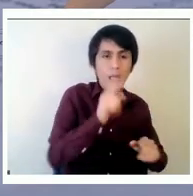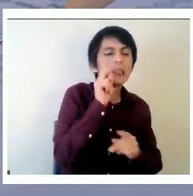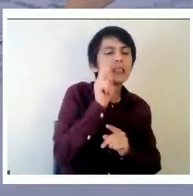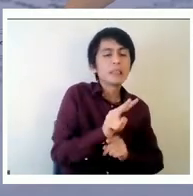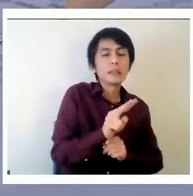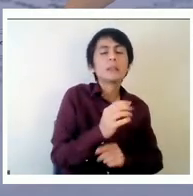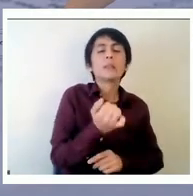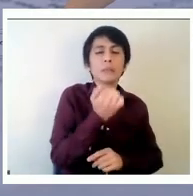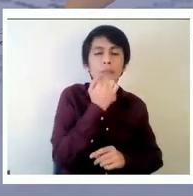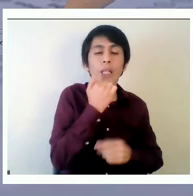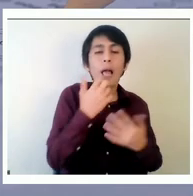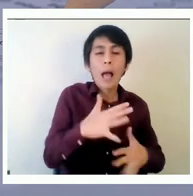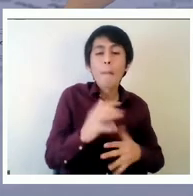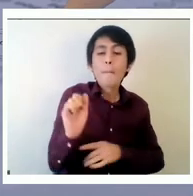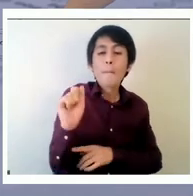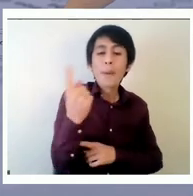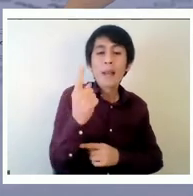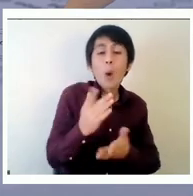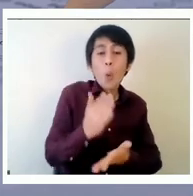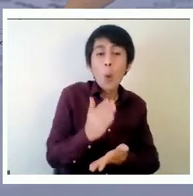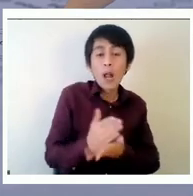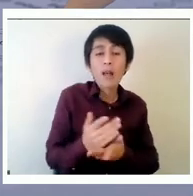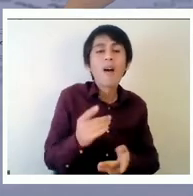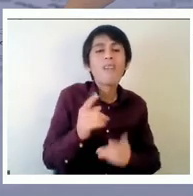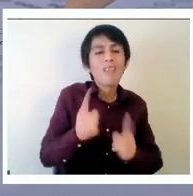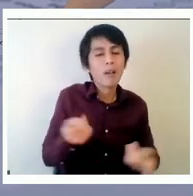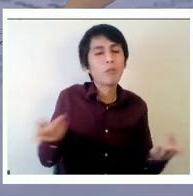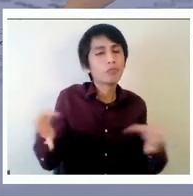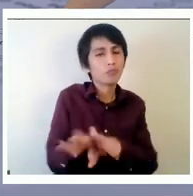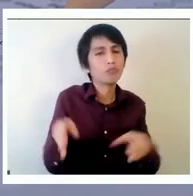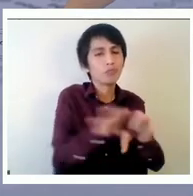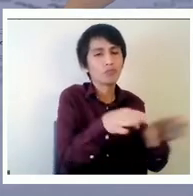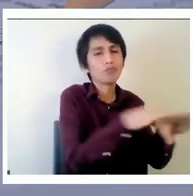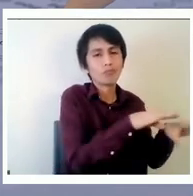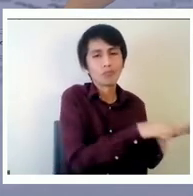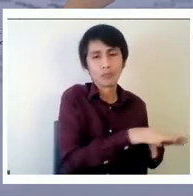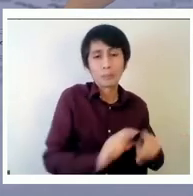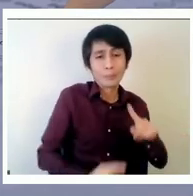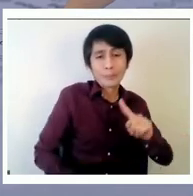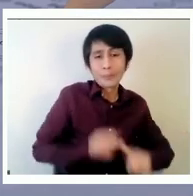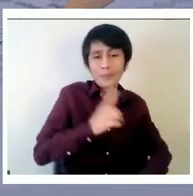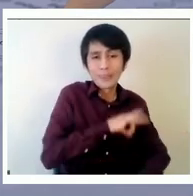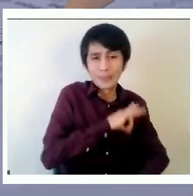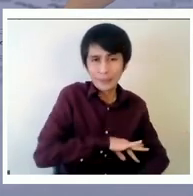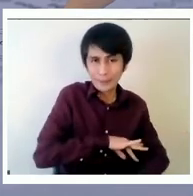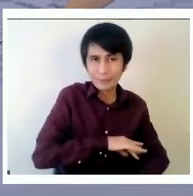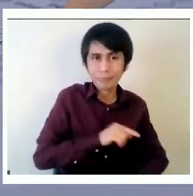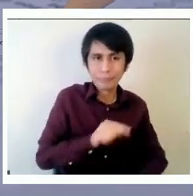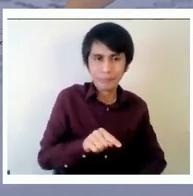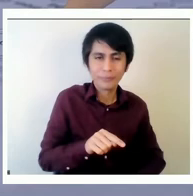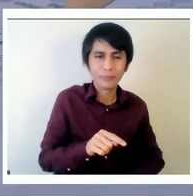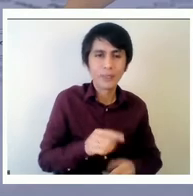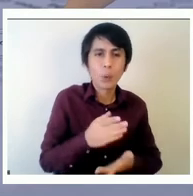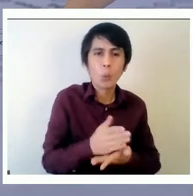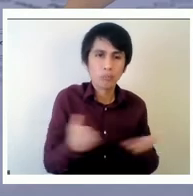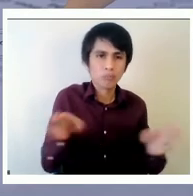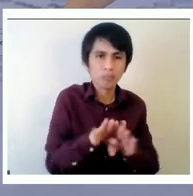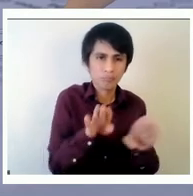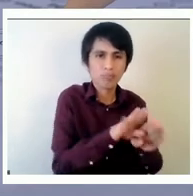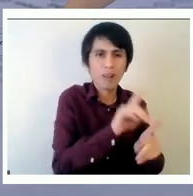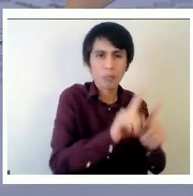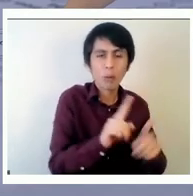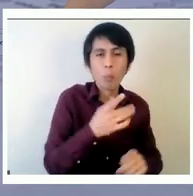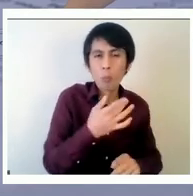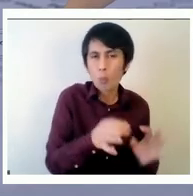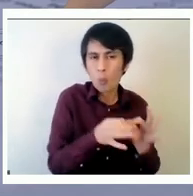cerrar por resultados en la historia de Chile y por lo tanto correspondía en este en 2019 y 2020 la